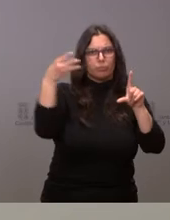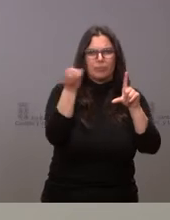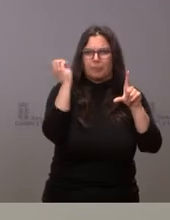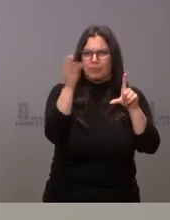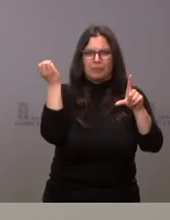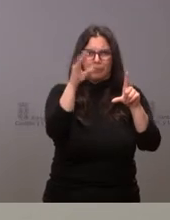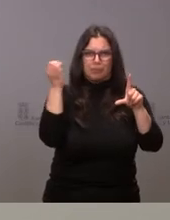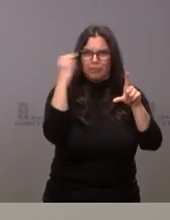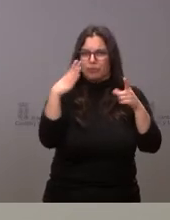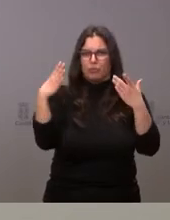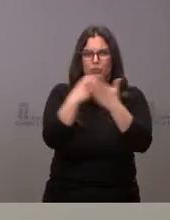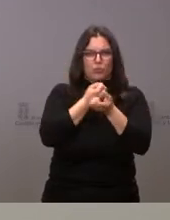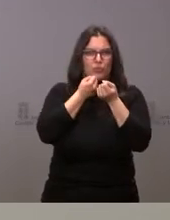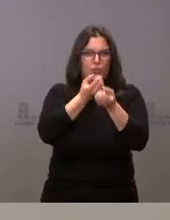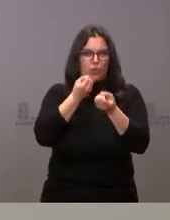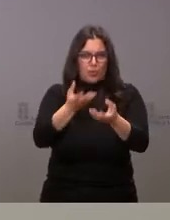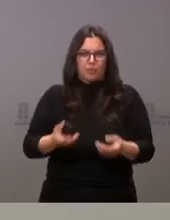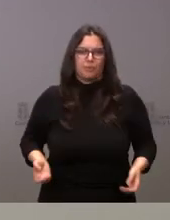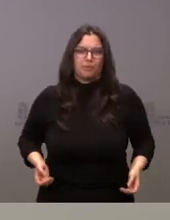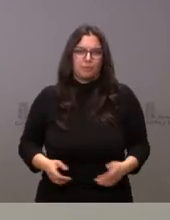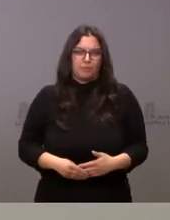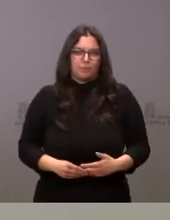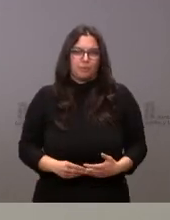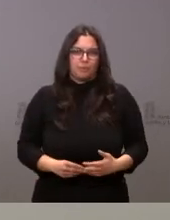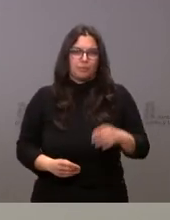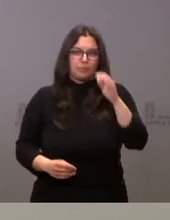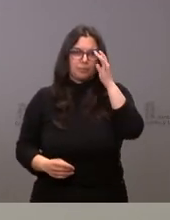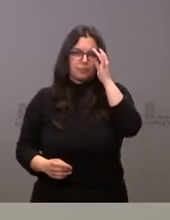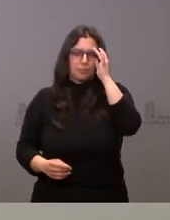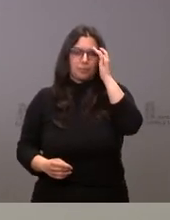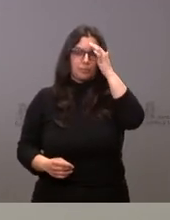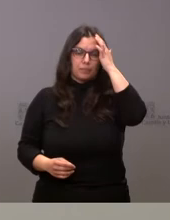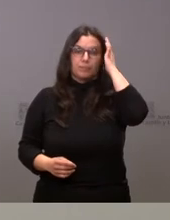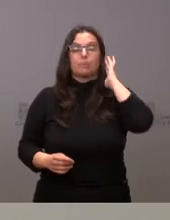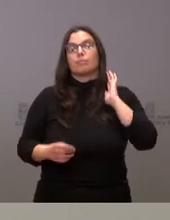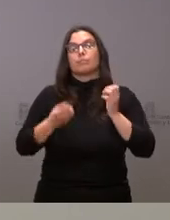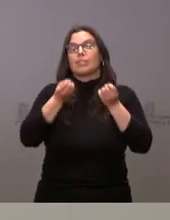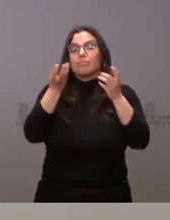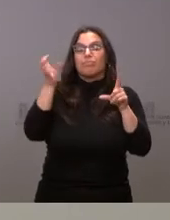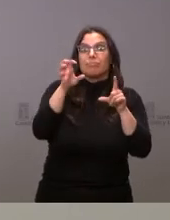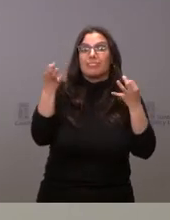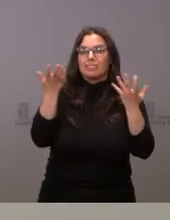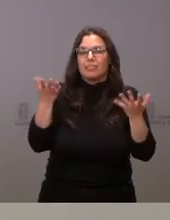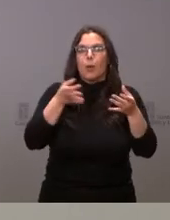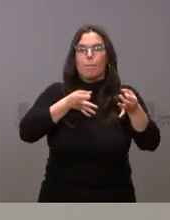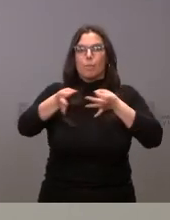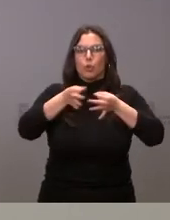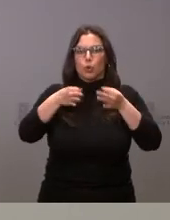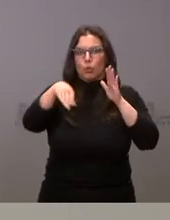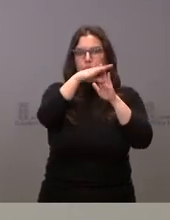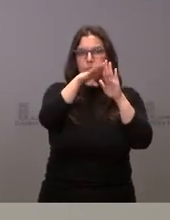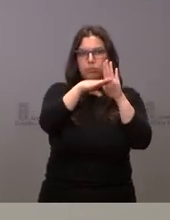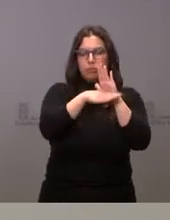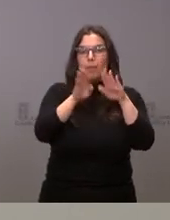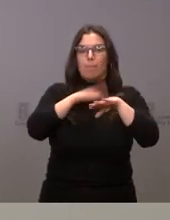este momento toda esta información en relación con el protocolo para la activación